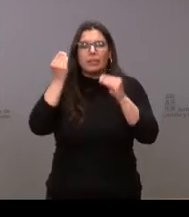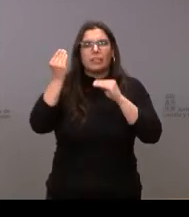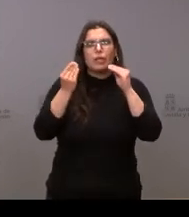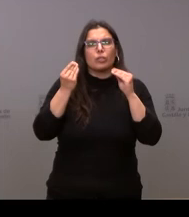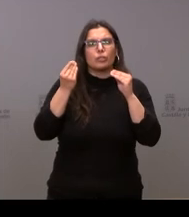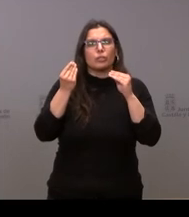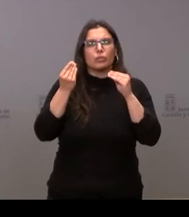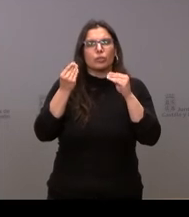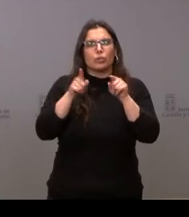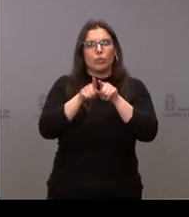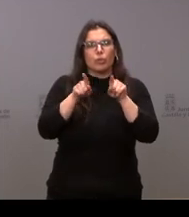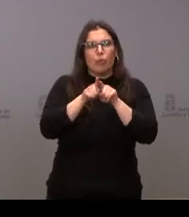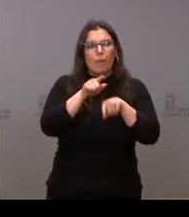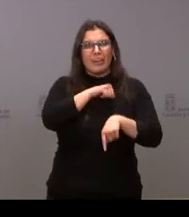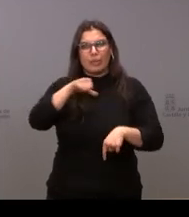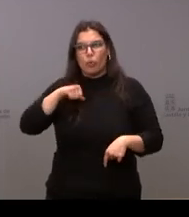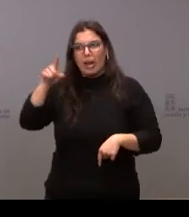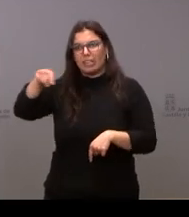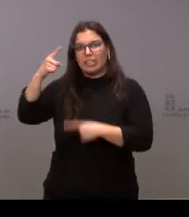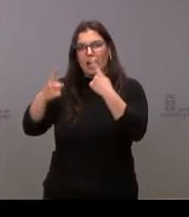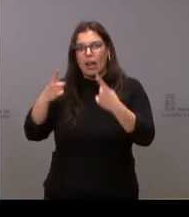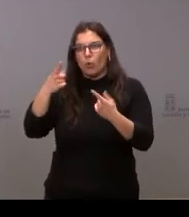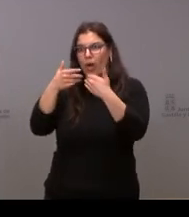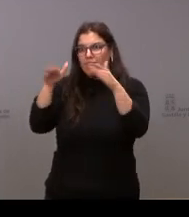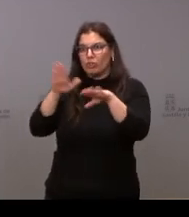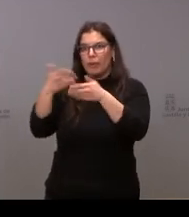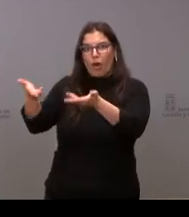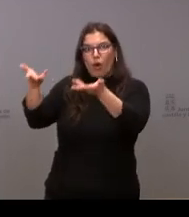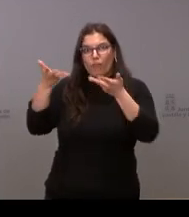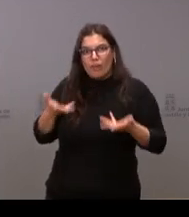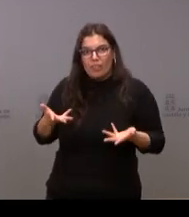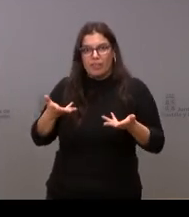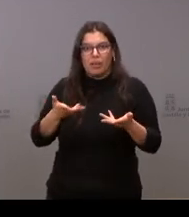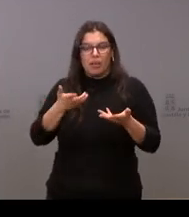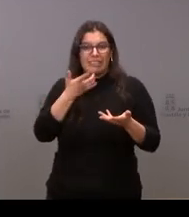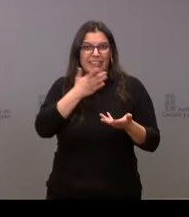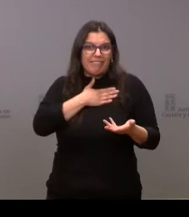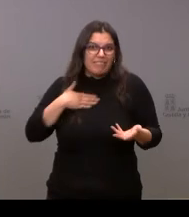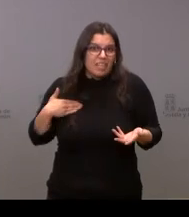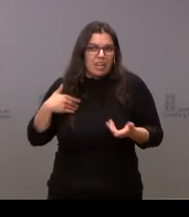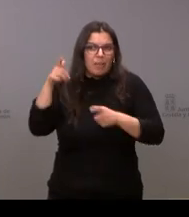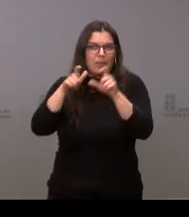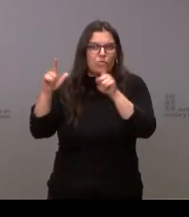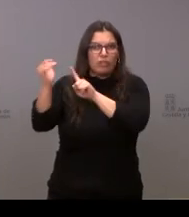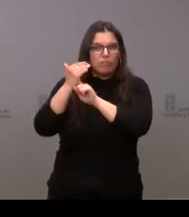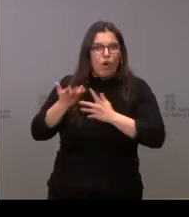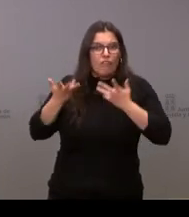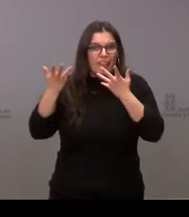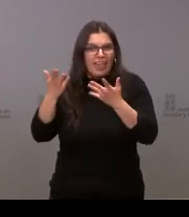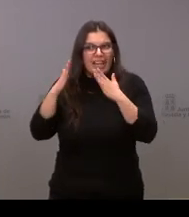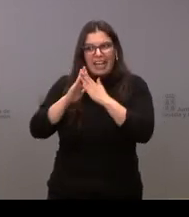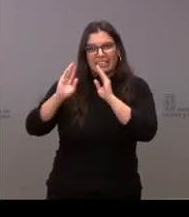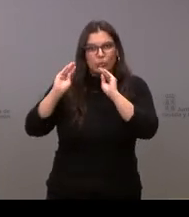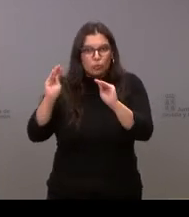algún tipo de bolsa de viviendas particulares que la gente pueda poner a disposición de los refugiados de Ucrania o si